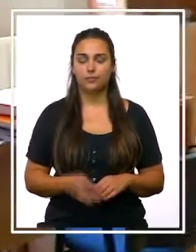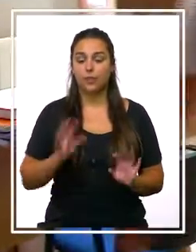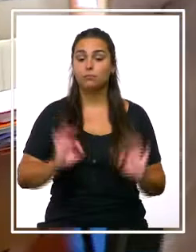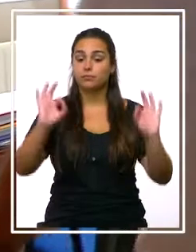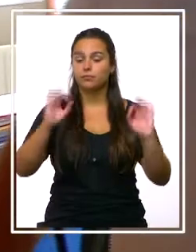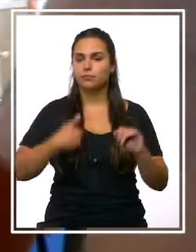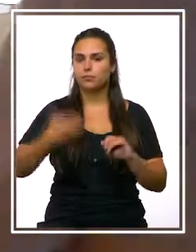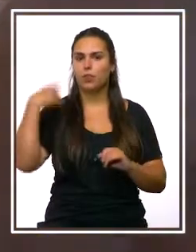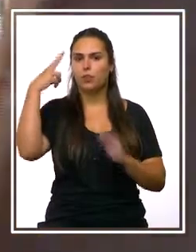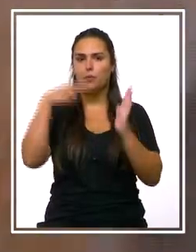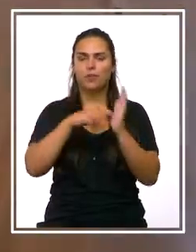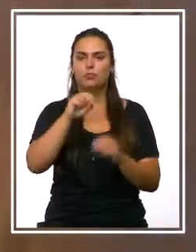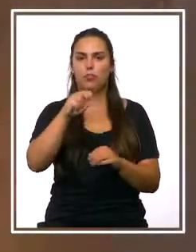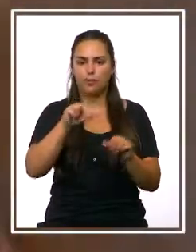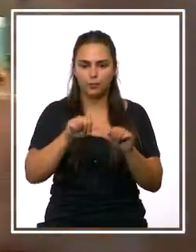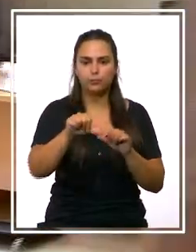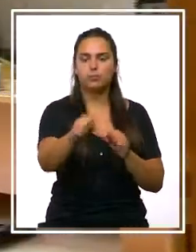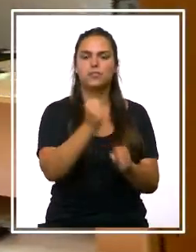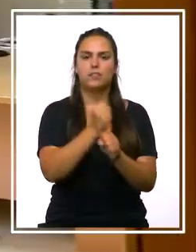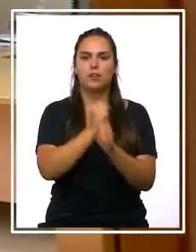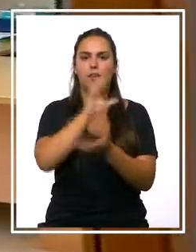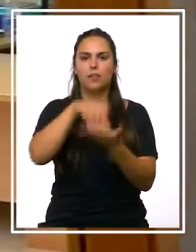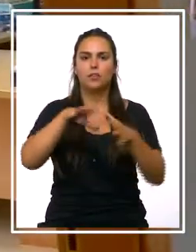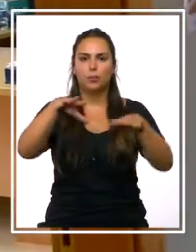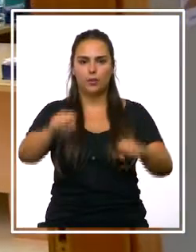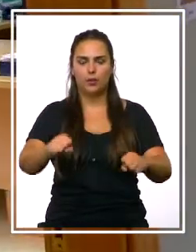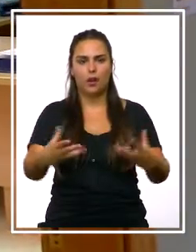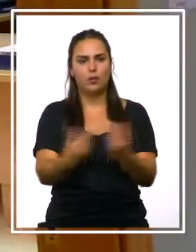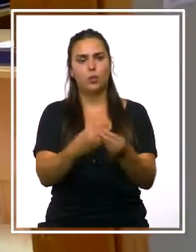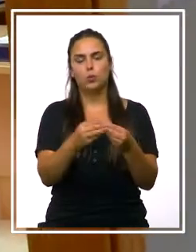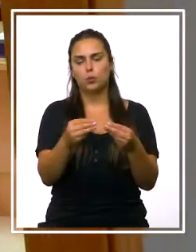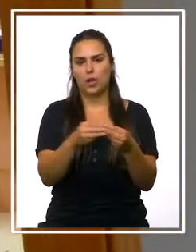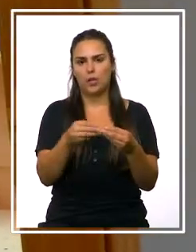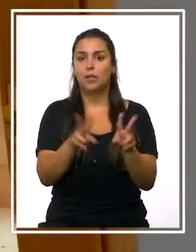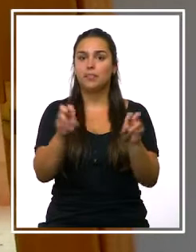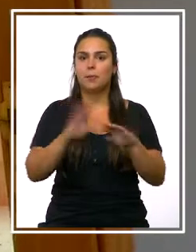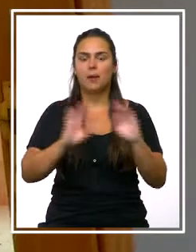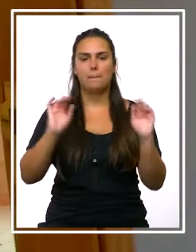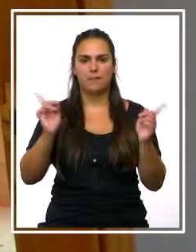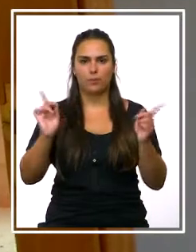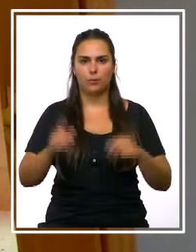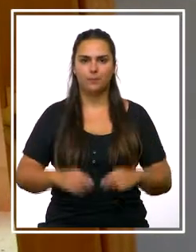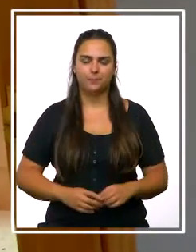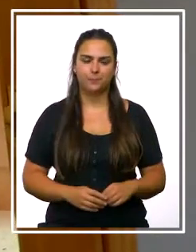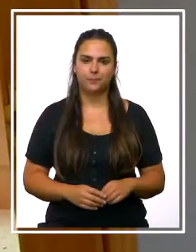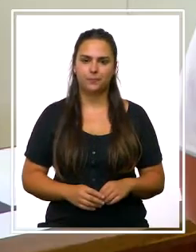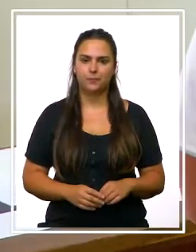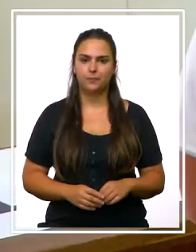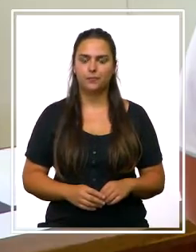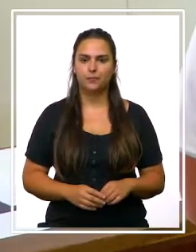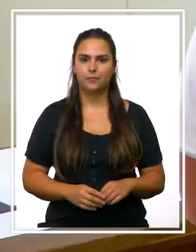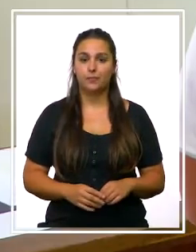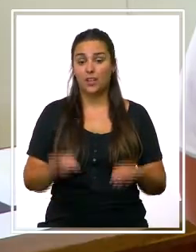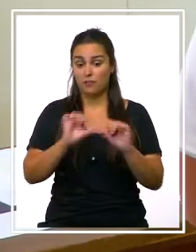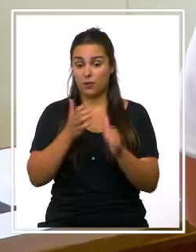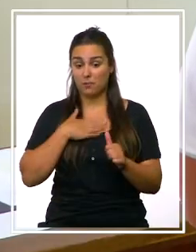Yo concretamente llevo desde el 2012 trabajando aquí en Centro Ocupacional con los usuarios en materia de prevención. Yo